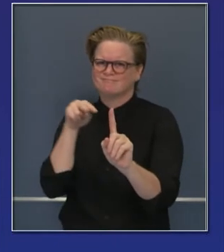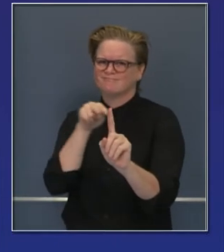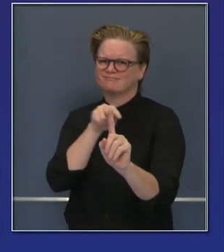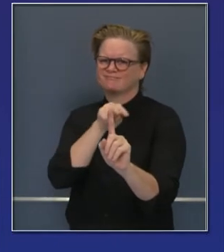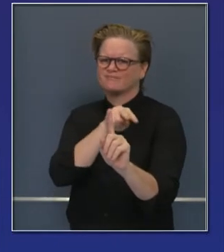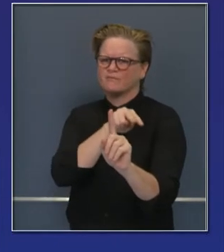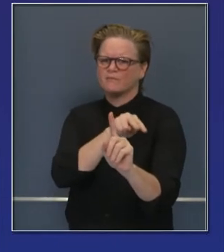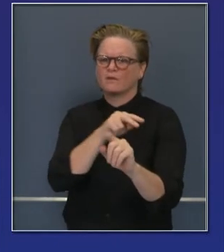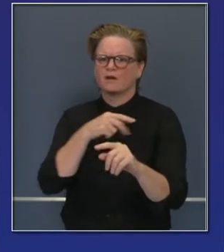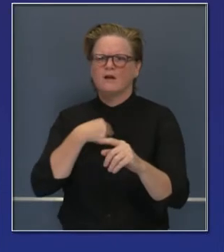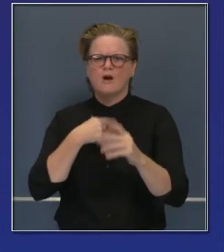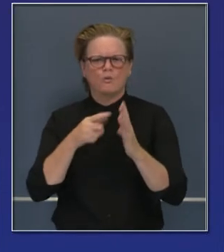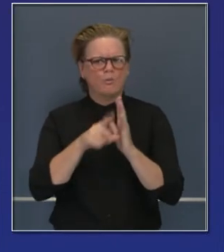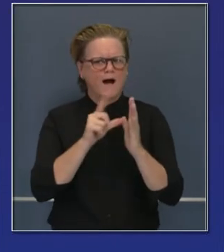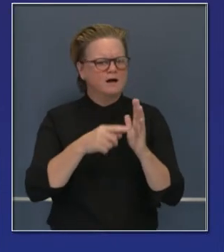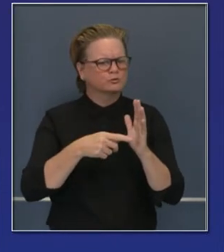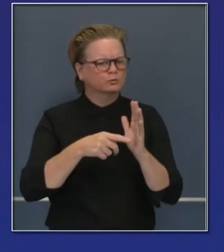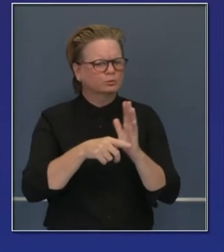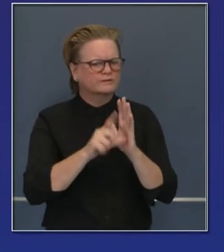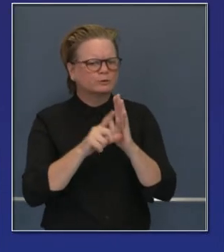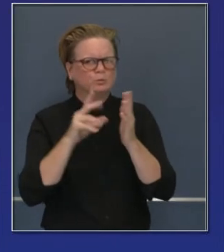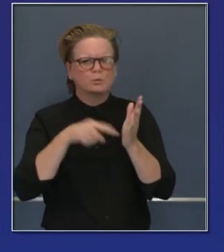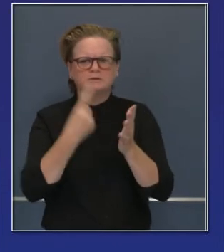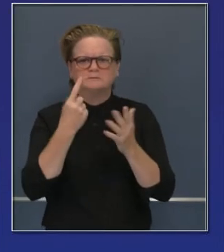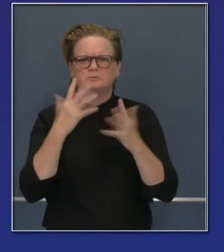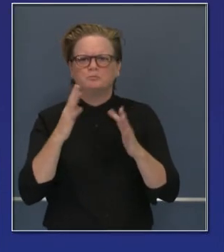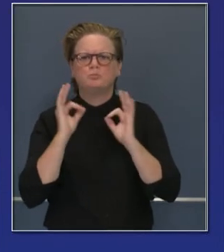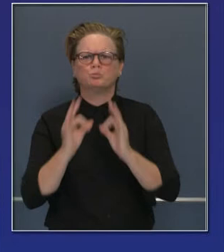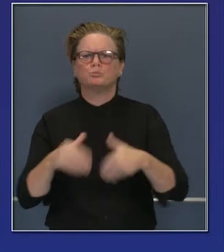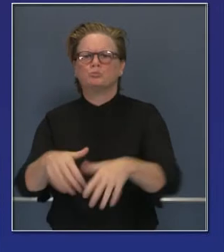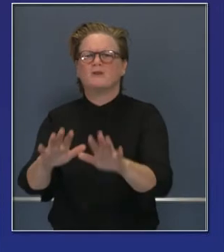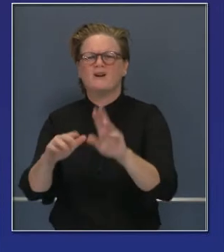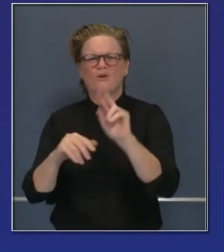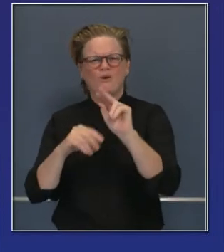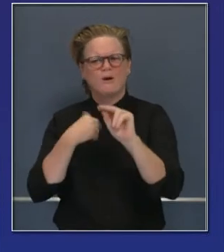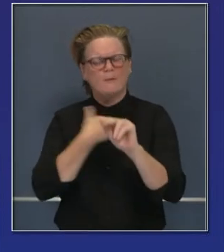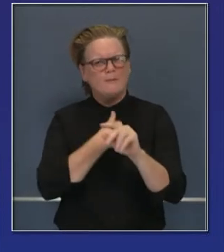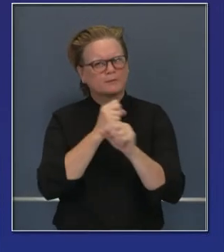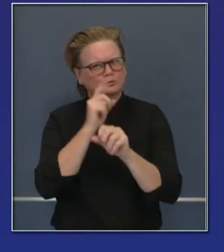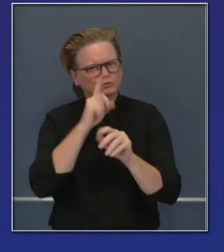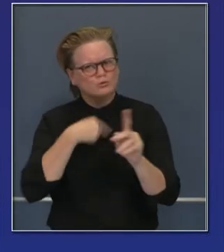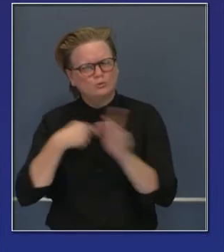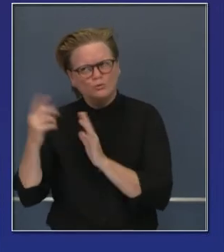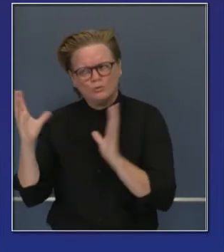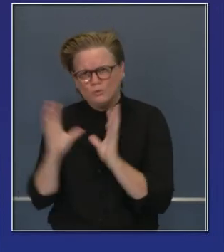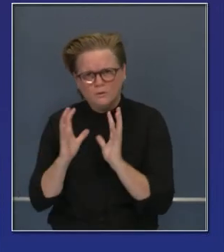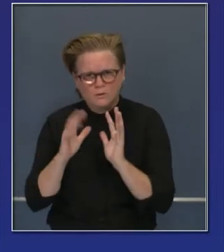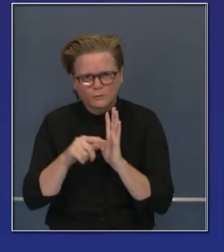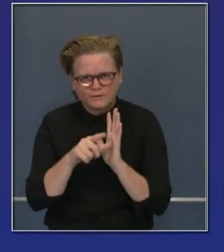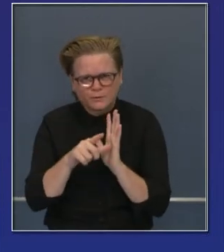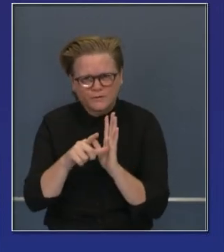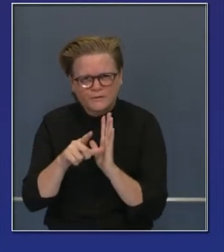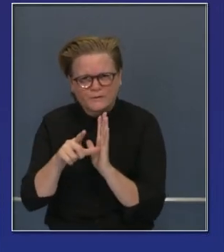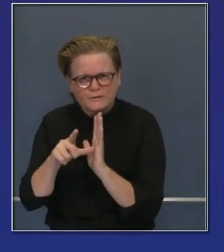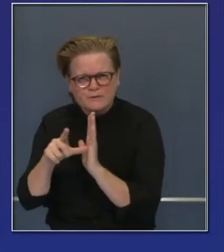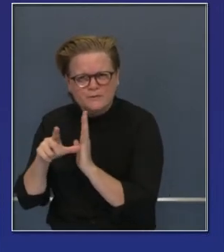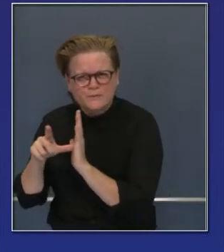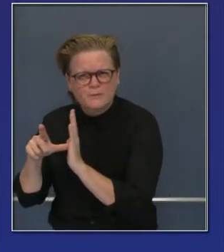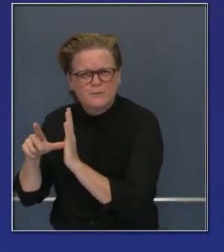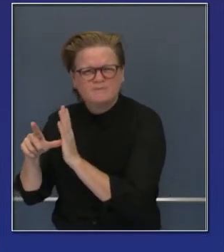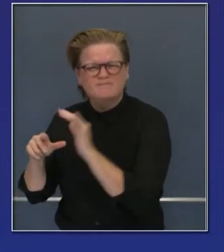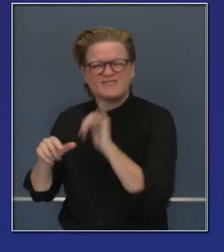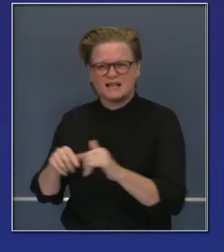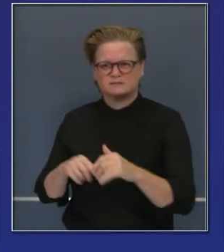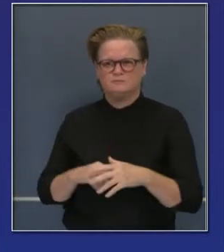de fase 1 y 2, tendremos que revisar estos datos de la fase 3 cuando nos llegue. Y les recuerdo que ese grupo ha